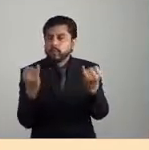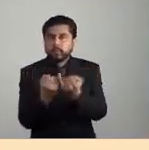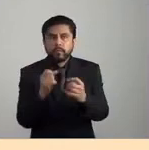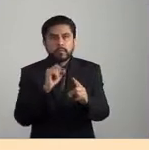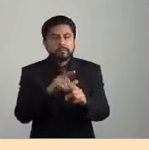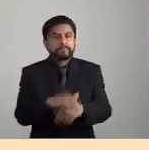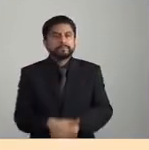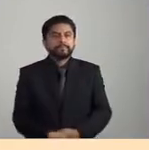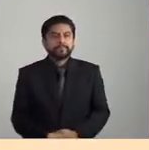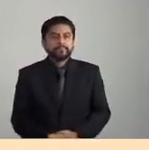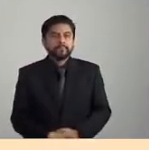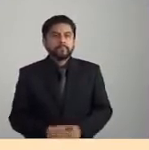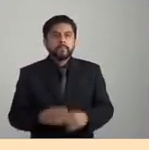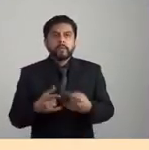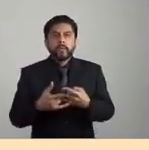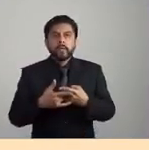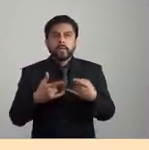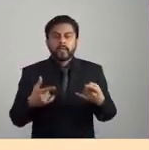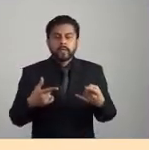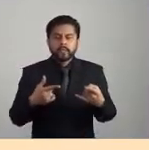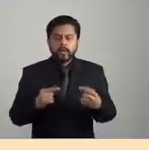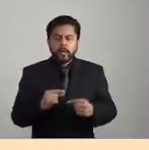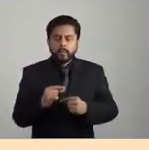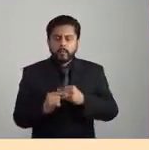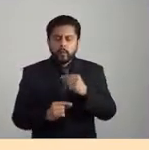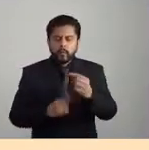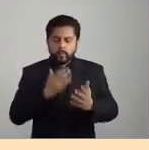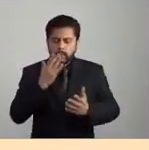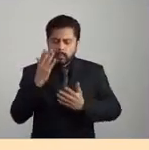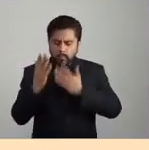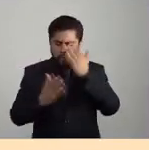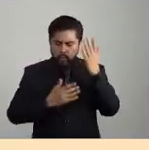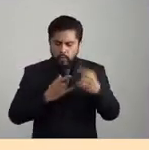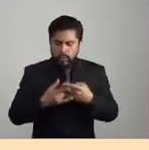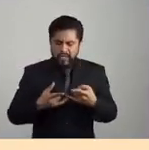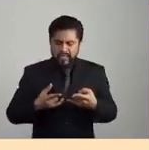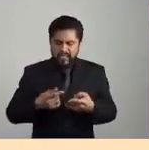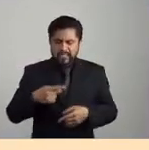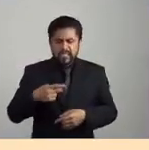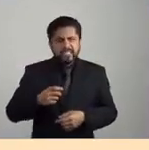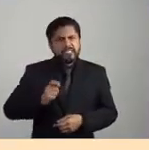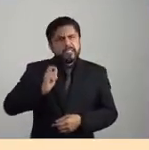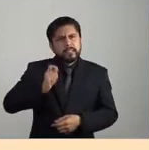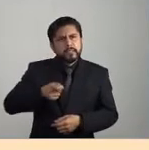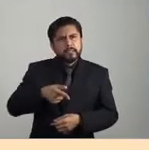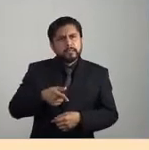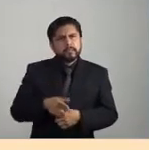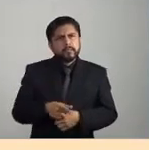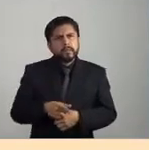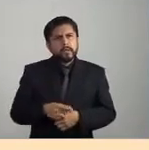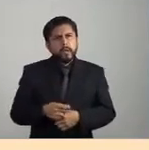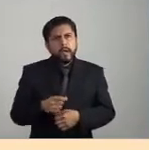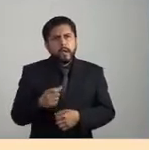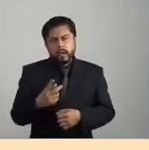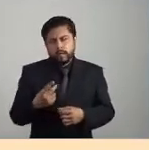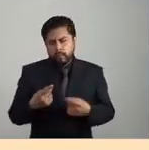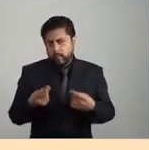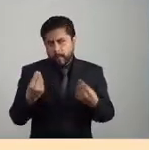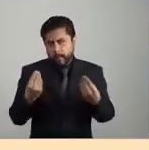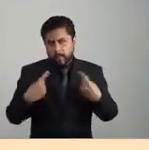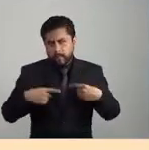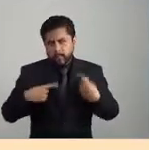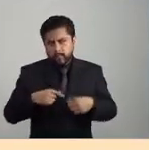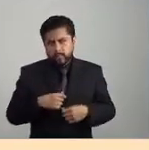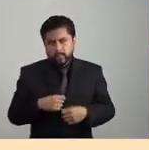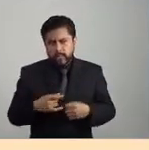de historia, y luego intento hacer una imagen un poco más precisa, hay mucha gente que señala que, por ejemplo, en el